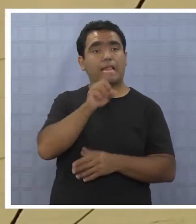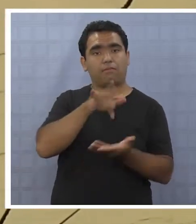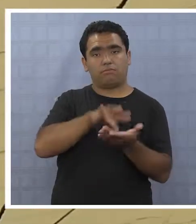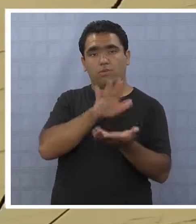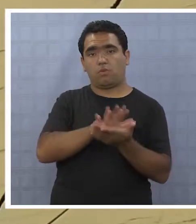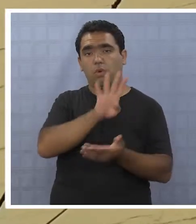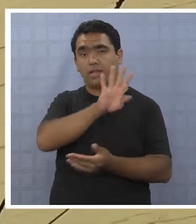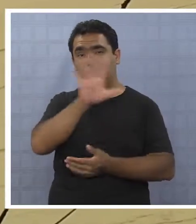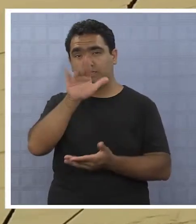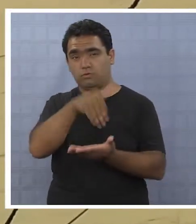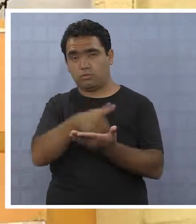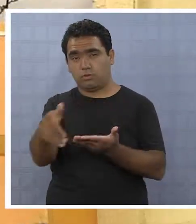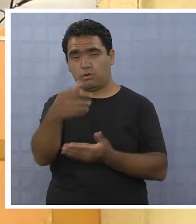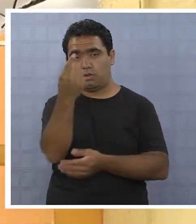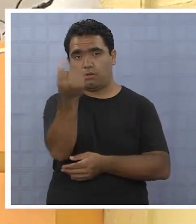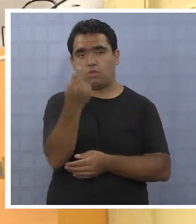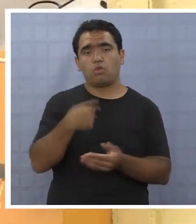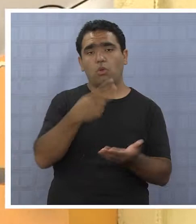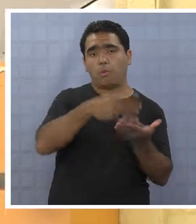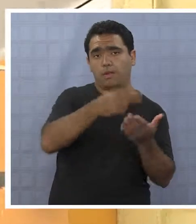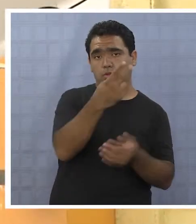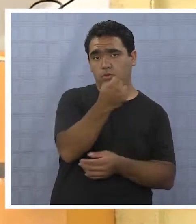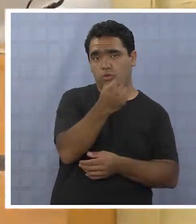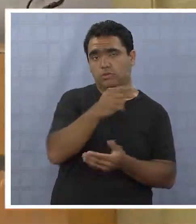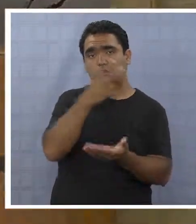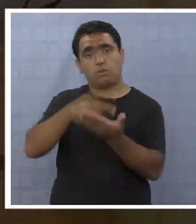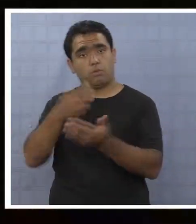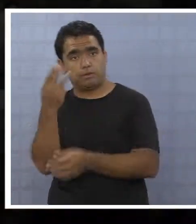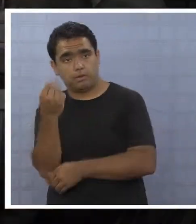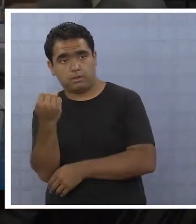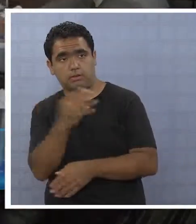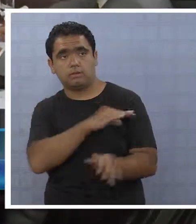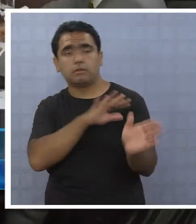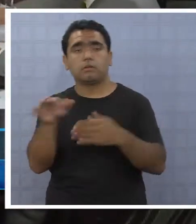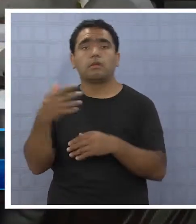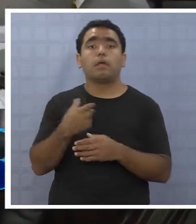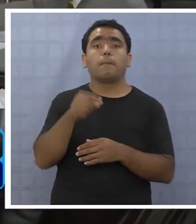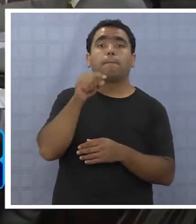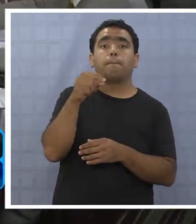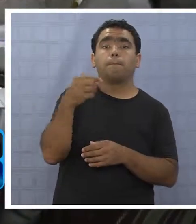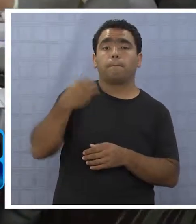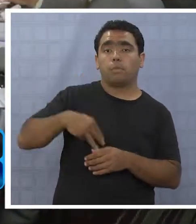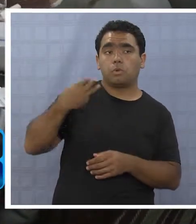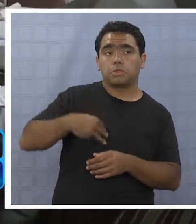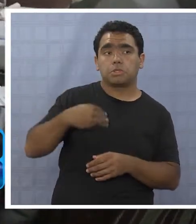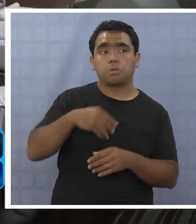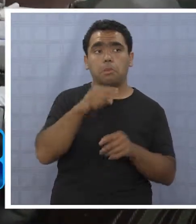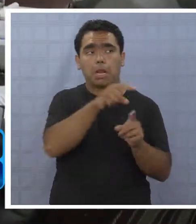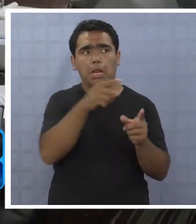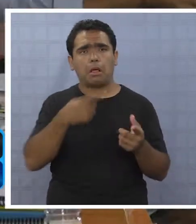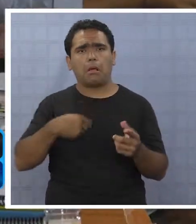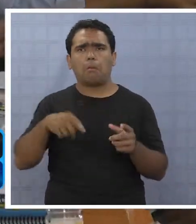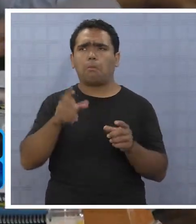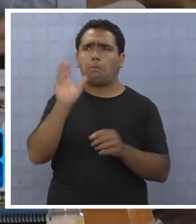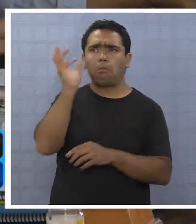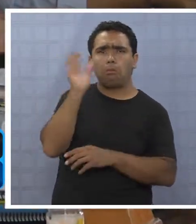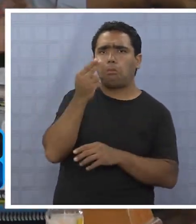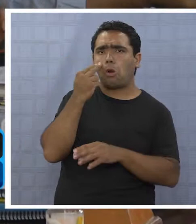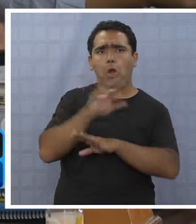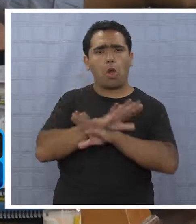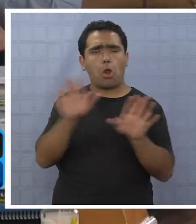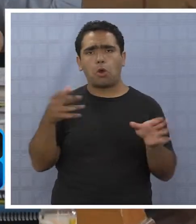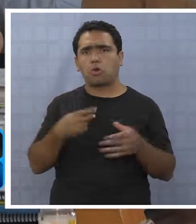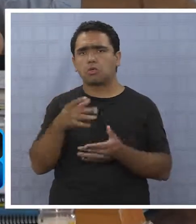correspondientes al 2012 y 2013. Mientras, fuentes de la Municipalidad desconocieron esta deuda porque no está